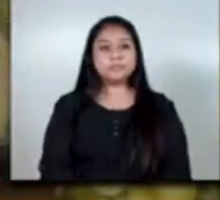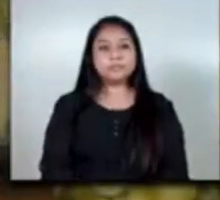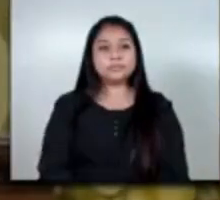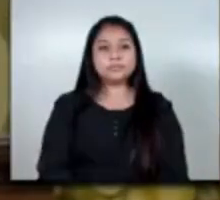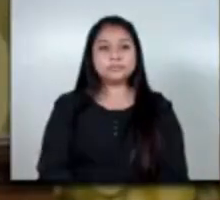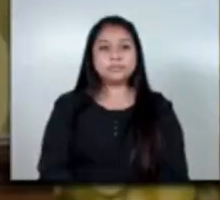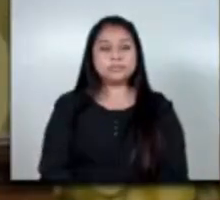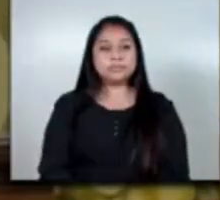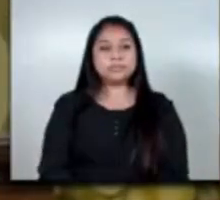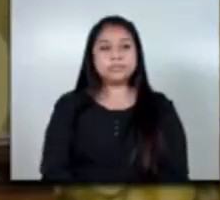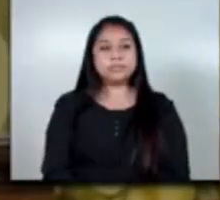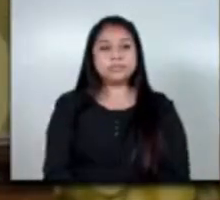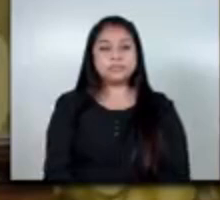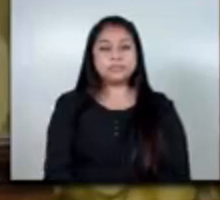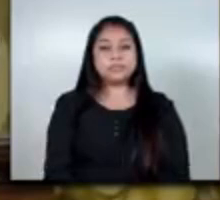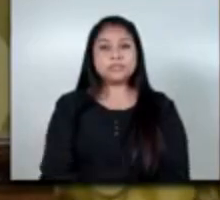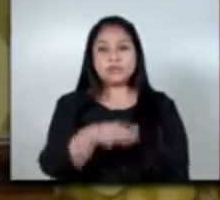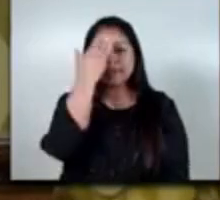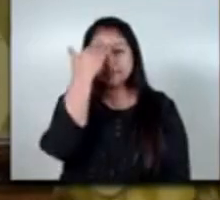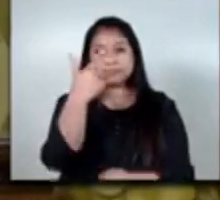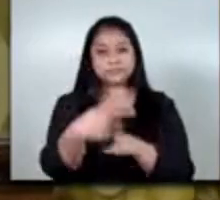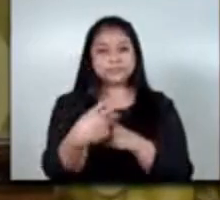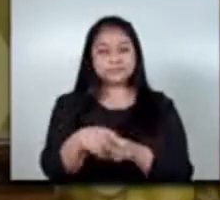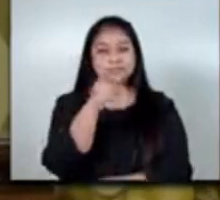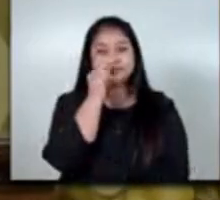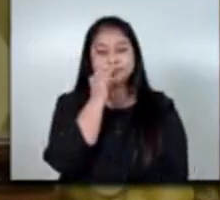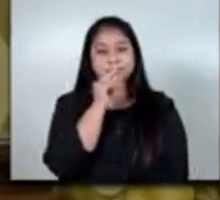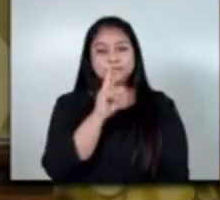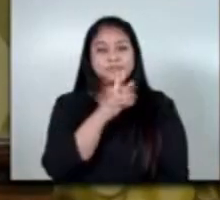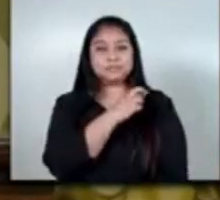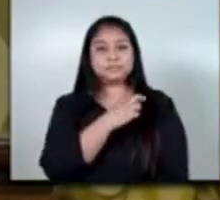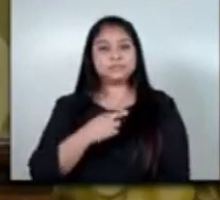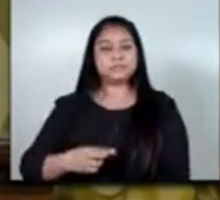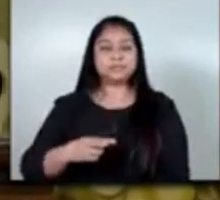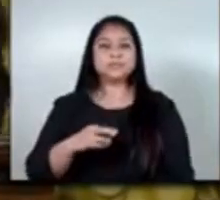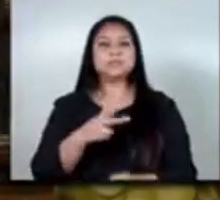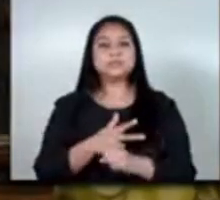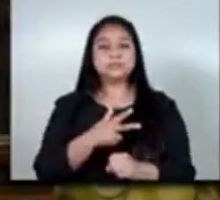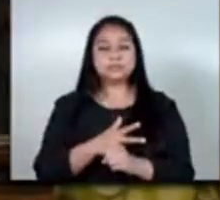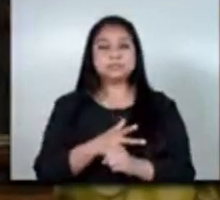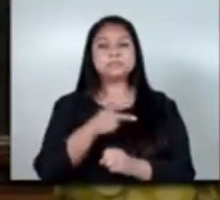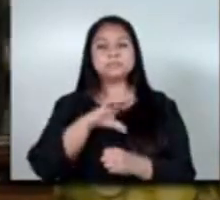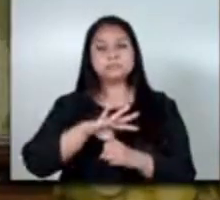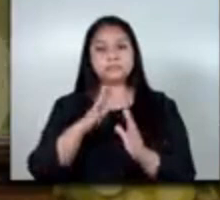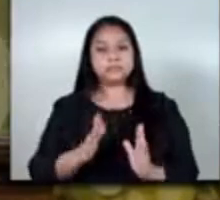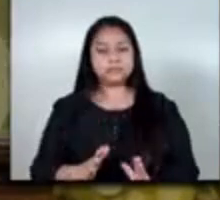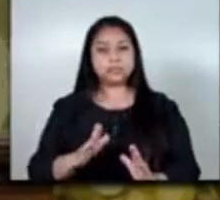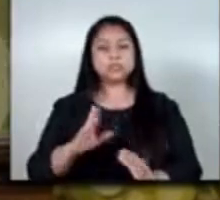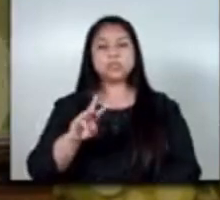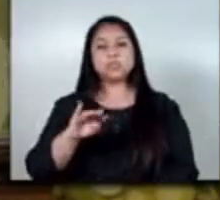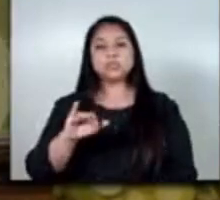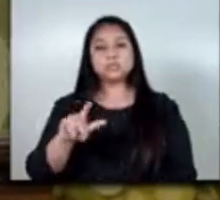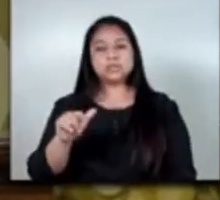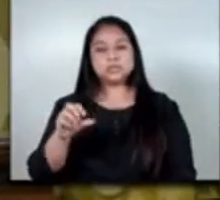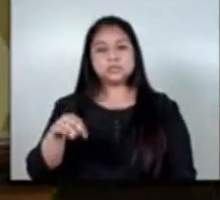muy buenas tardes señor presidente constitucional de la república señor embajador william pop señora